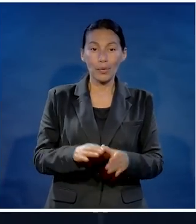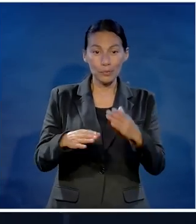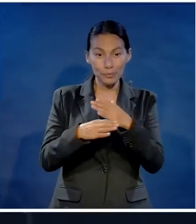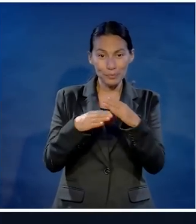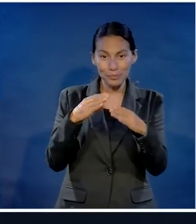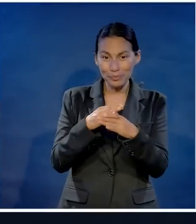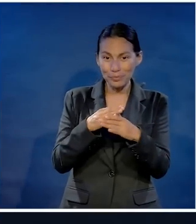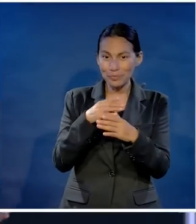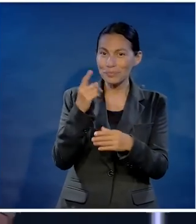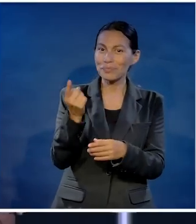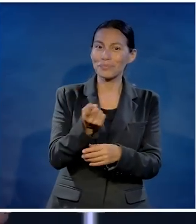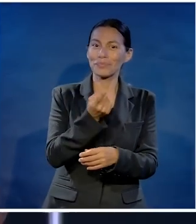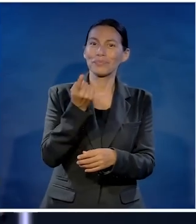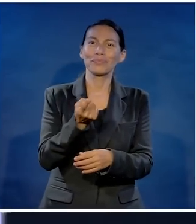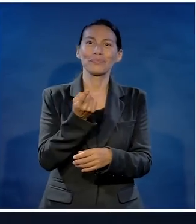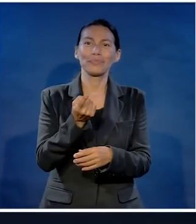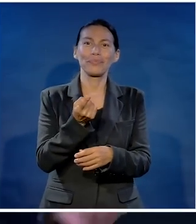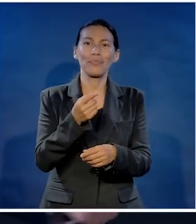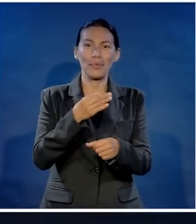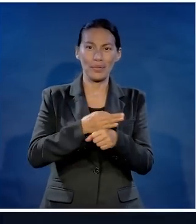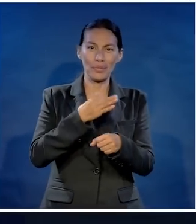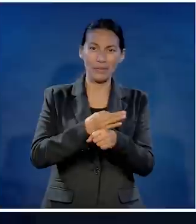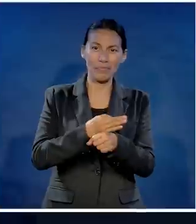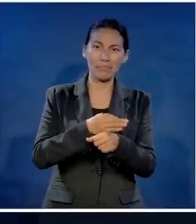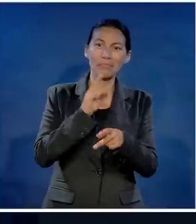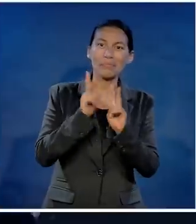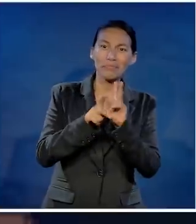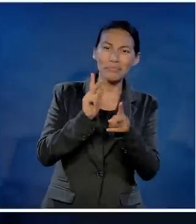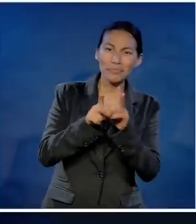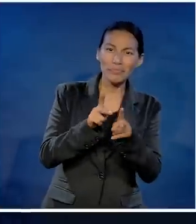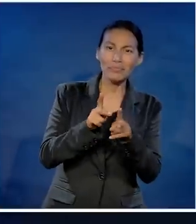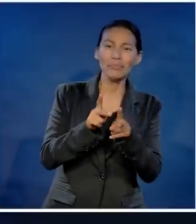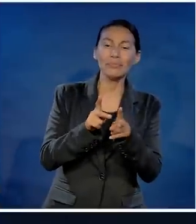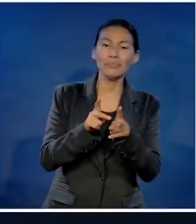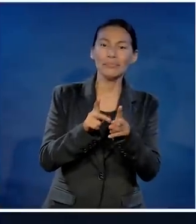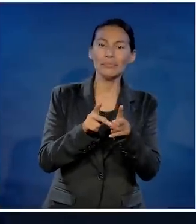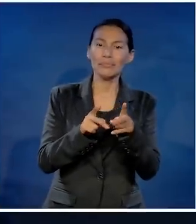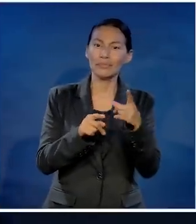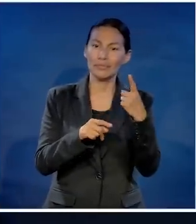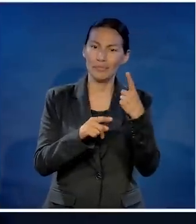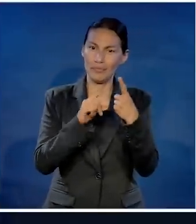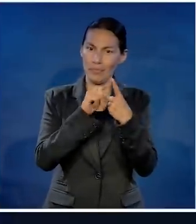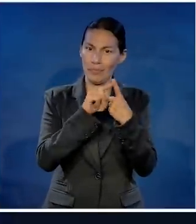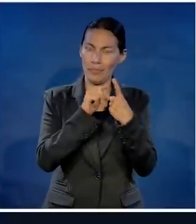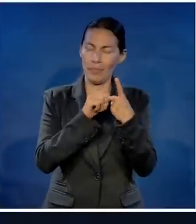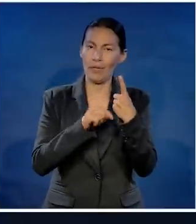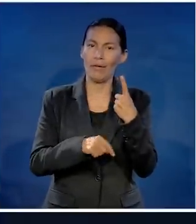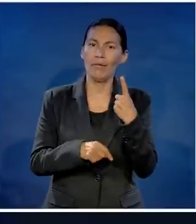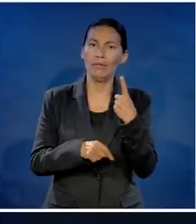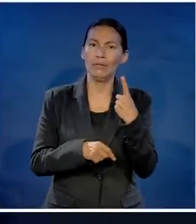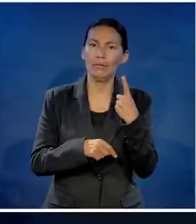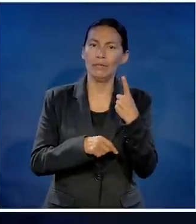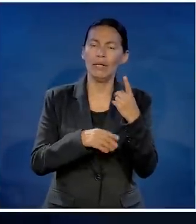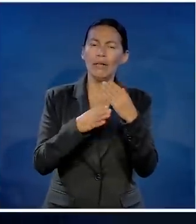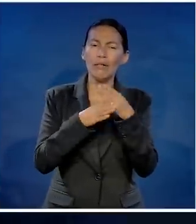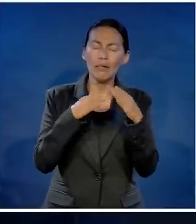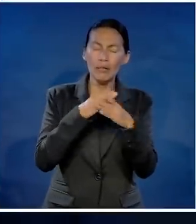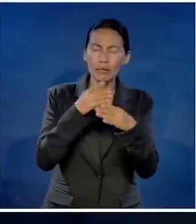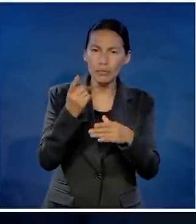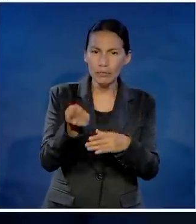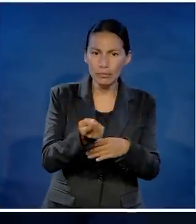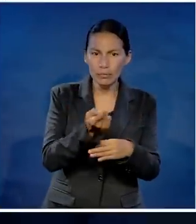Hablando de concentrarnos en cosas eternas, hoy nos vamos a meter más de lleno en una de ellas,